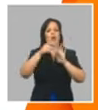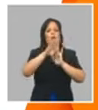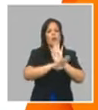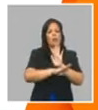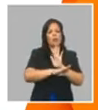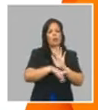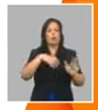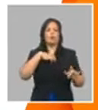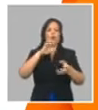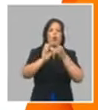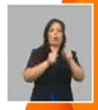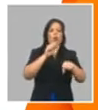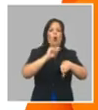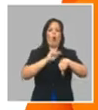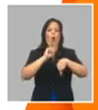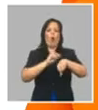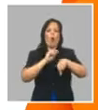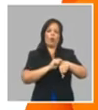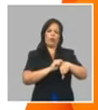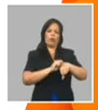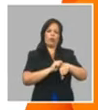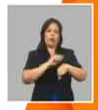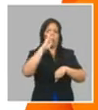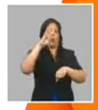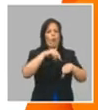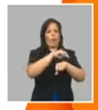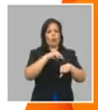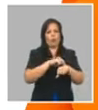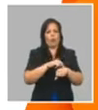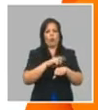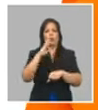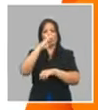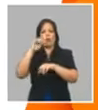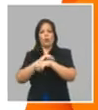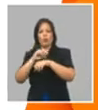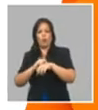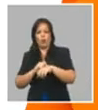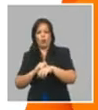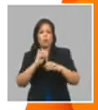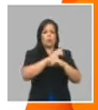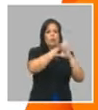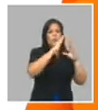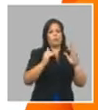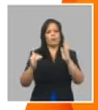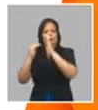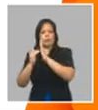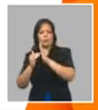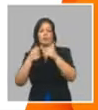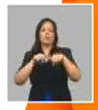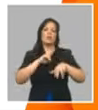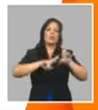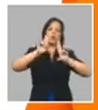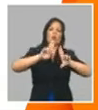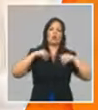y se hará bajo un protocolo de higiene establecido. ¿Qué hemos acordado? Que las piscinas en la primera y la segunda